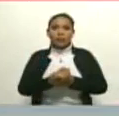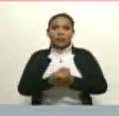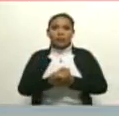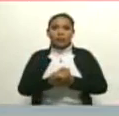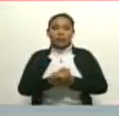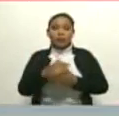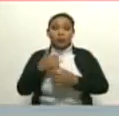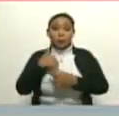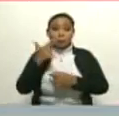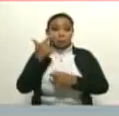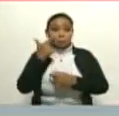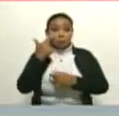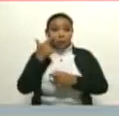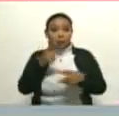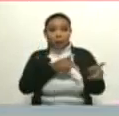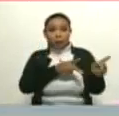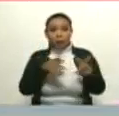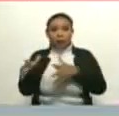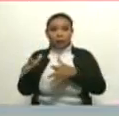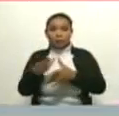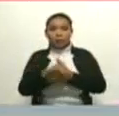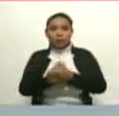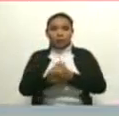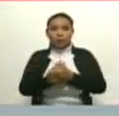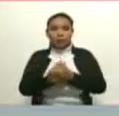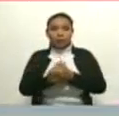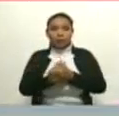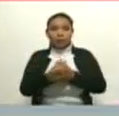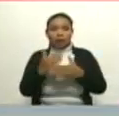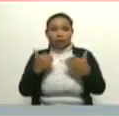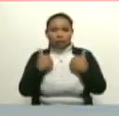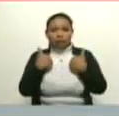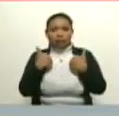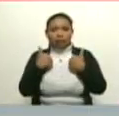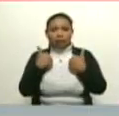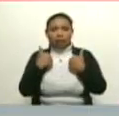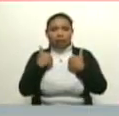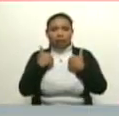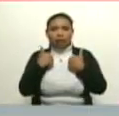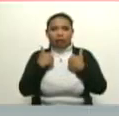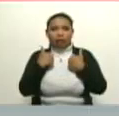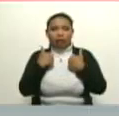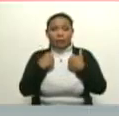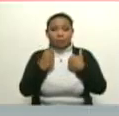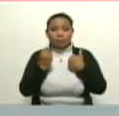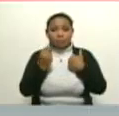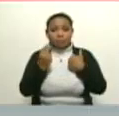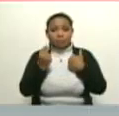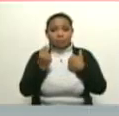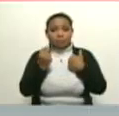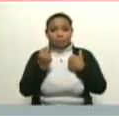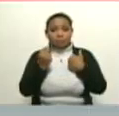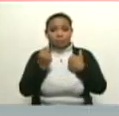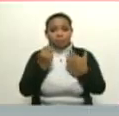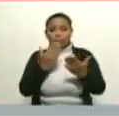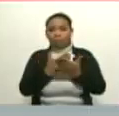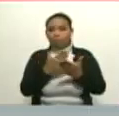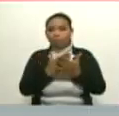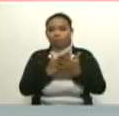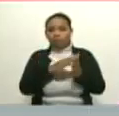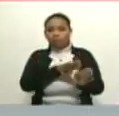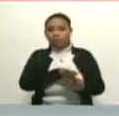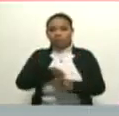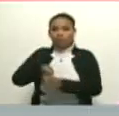estoy pendiente de este plan, que aunque nos cuesta, bueno, un dinerito, siempre apartamos el